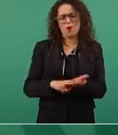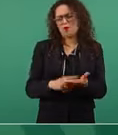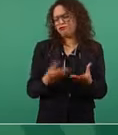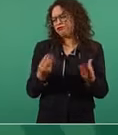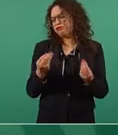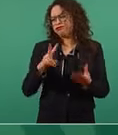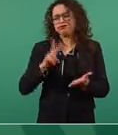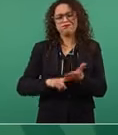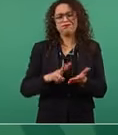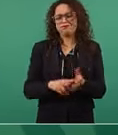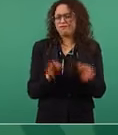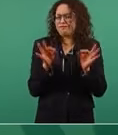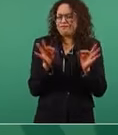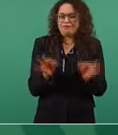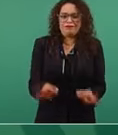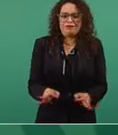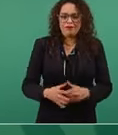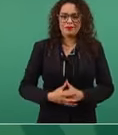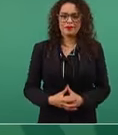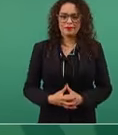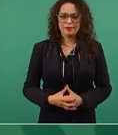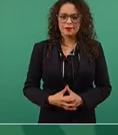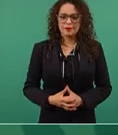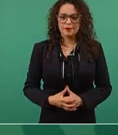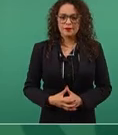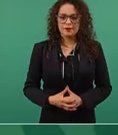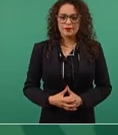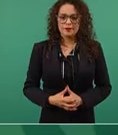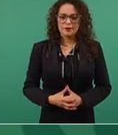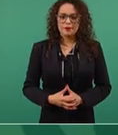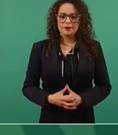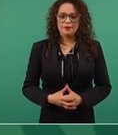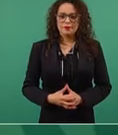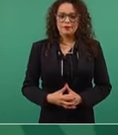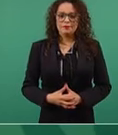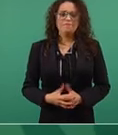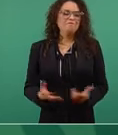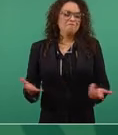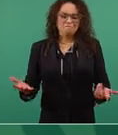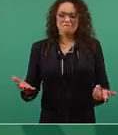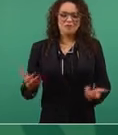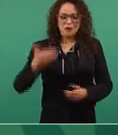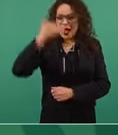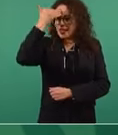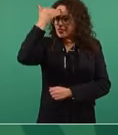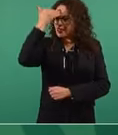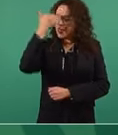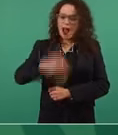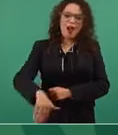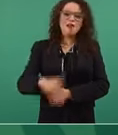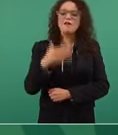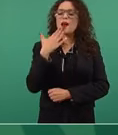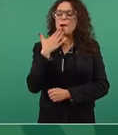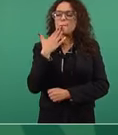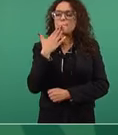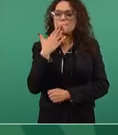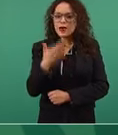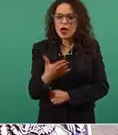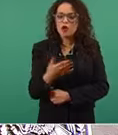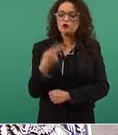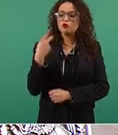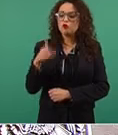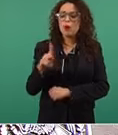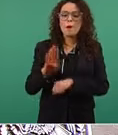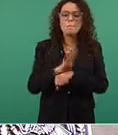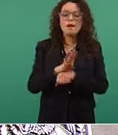y sabe muy bien lo que le conviene.